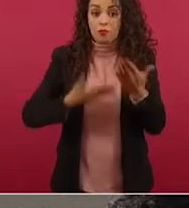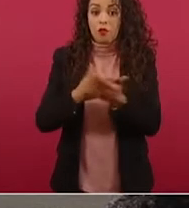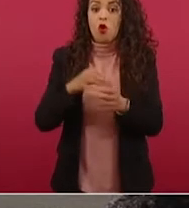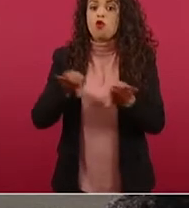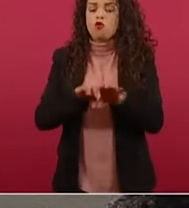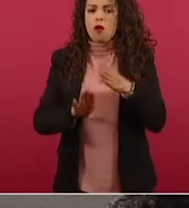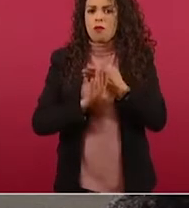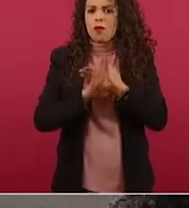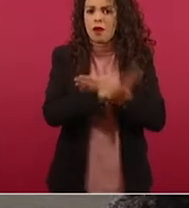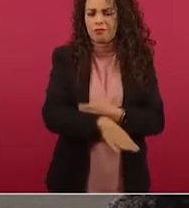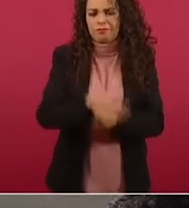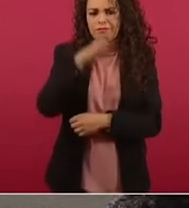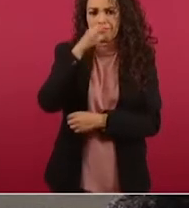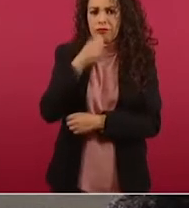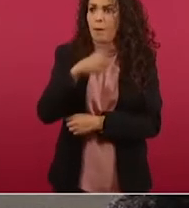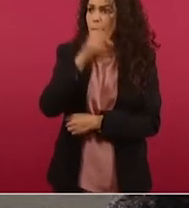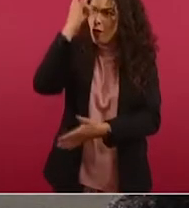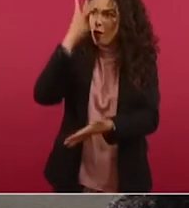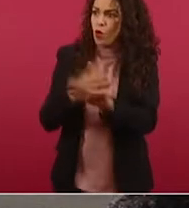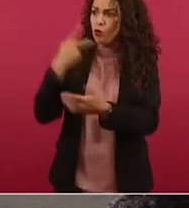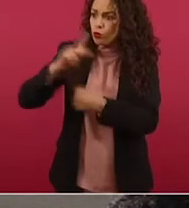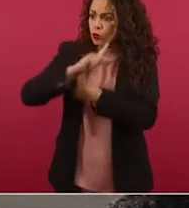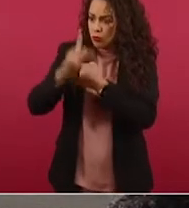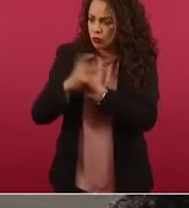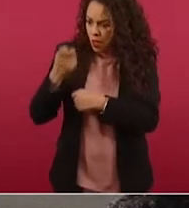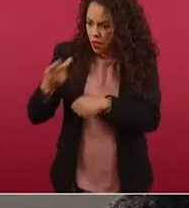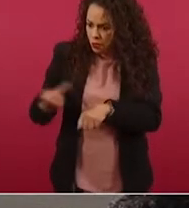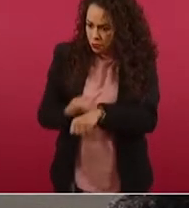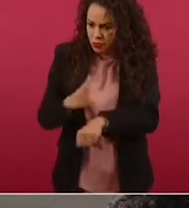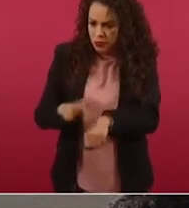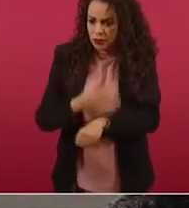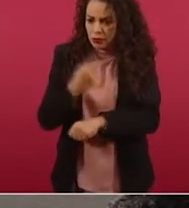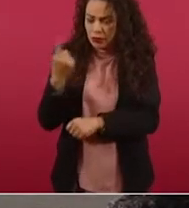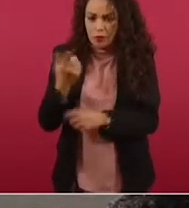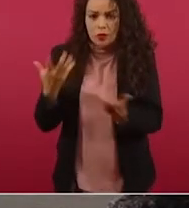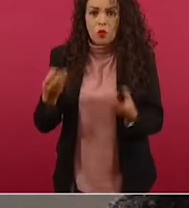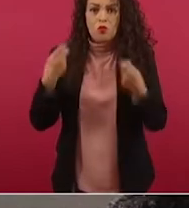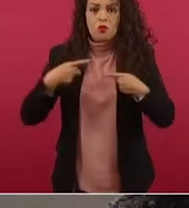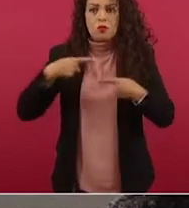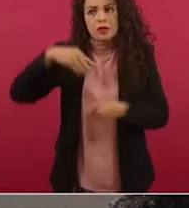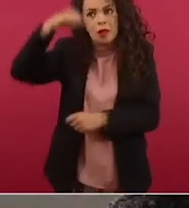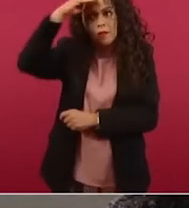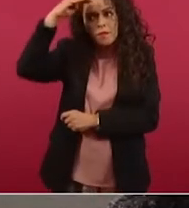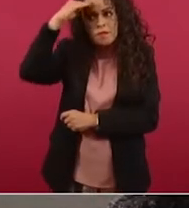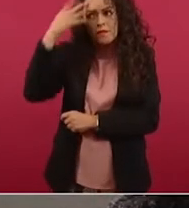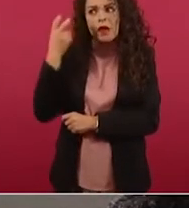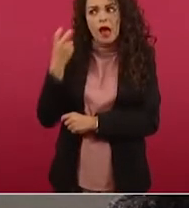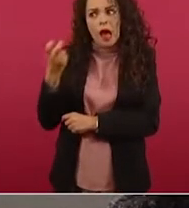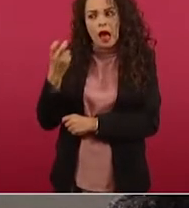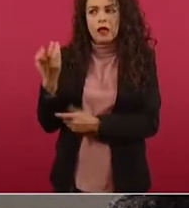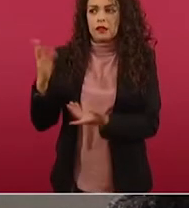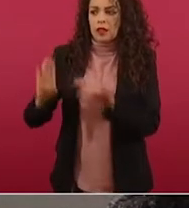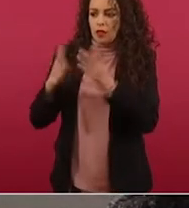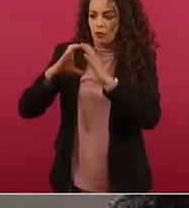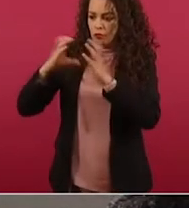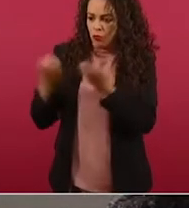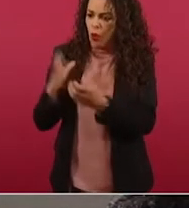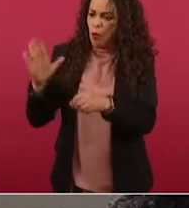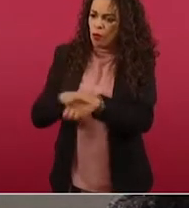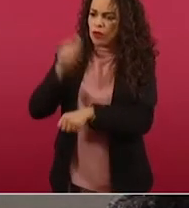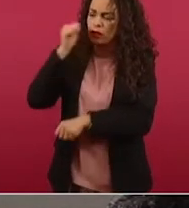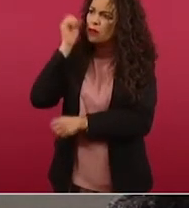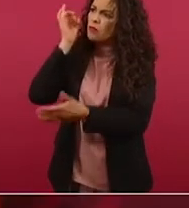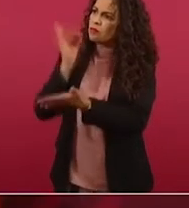por qué esto solo sucede en su país? Realmente creo que eso es lo que piensa mucha gente alrededor del mundo. ¿Por qué solo en Estados Unidos?